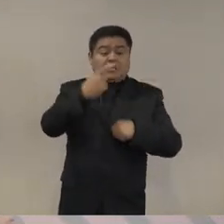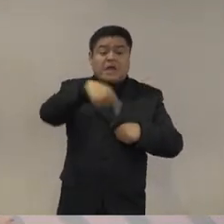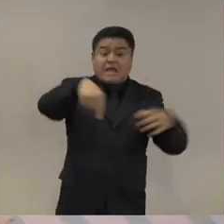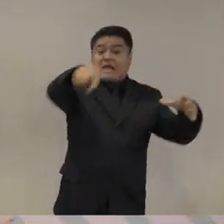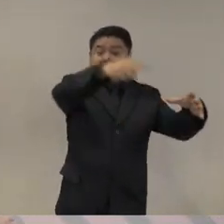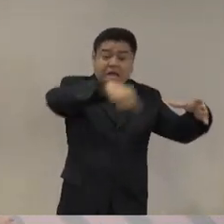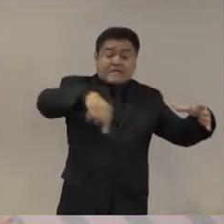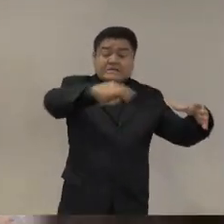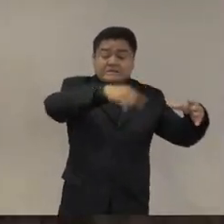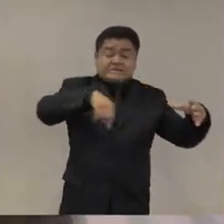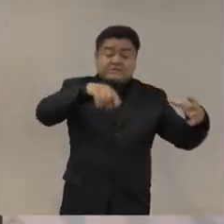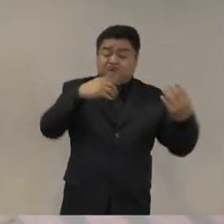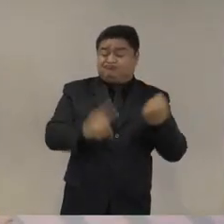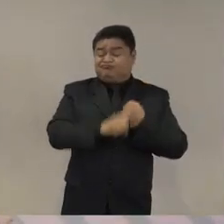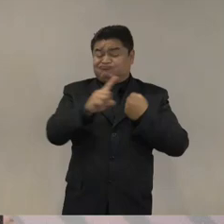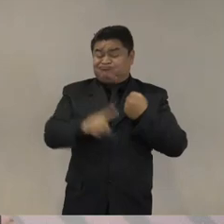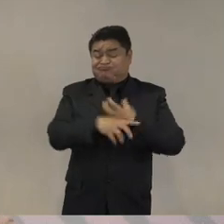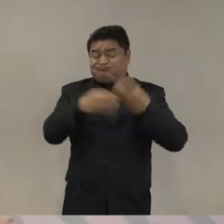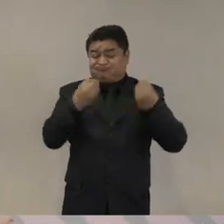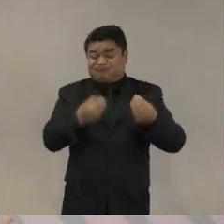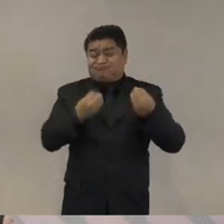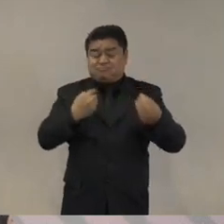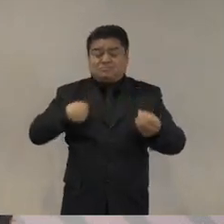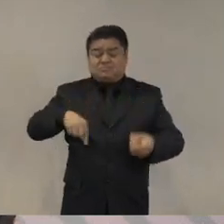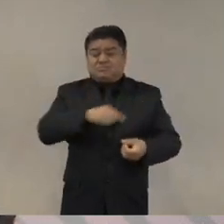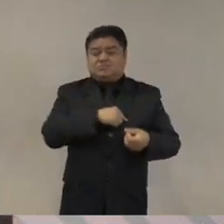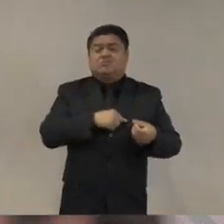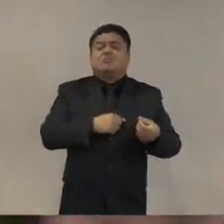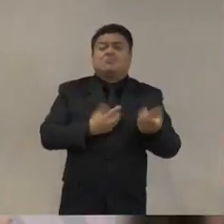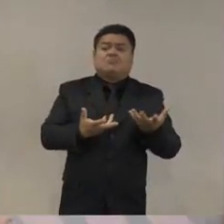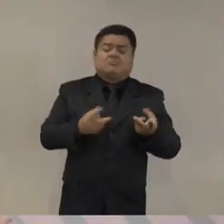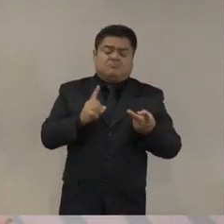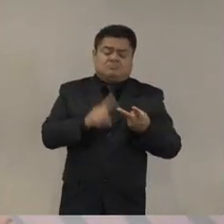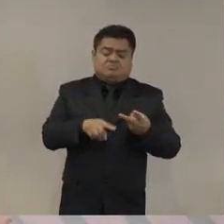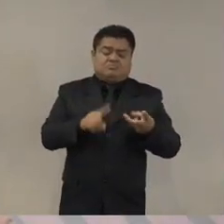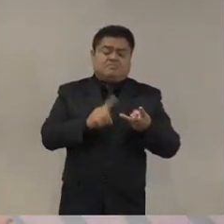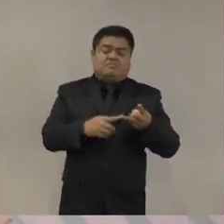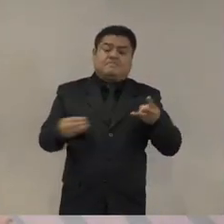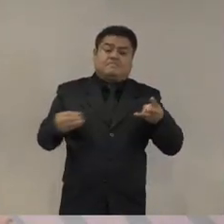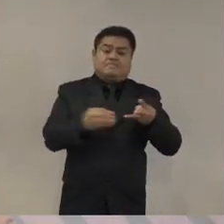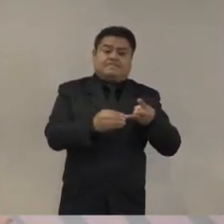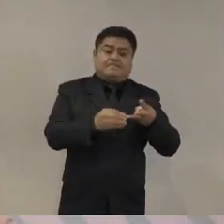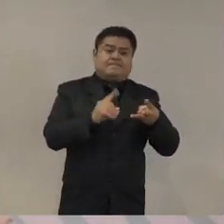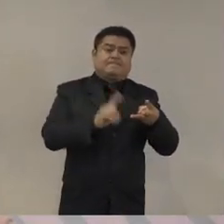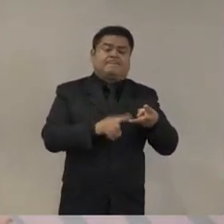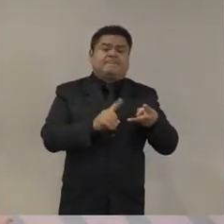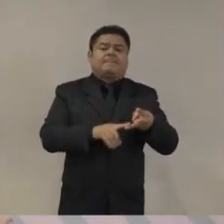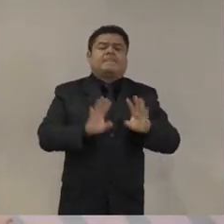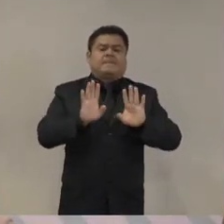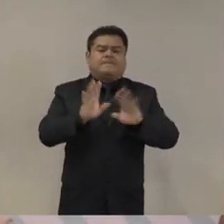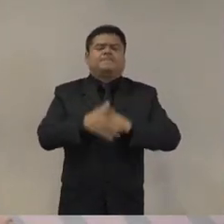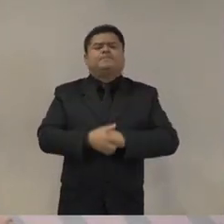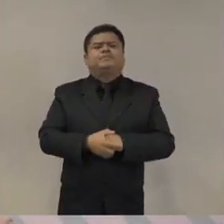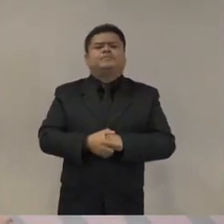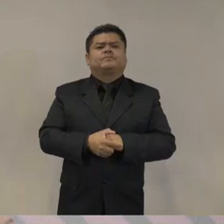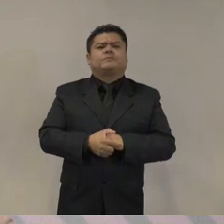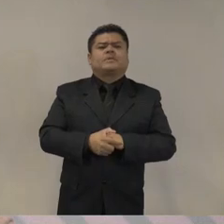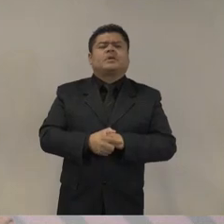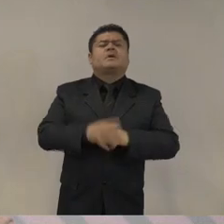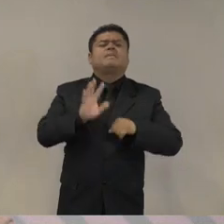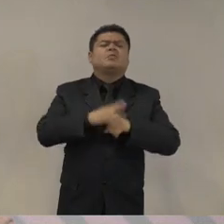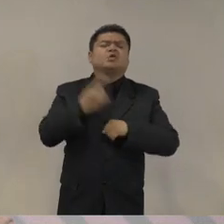comarca lagunera nosotros introdujimos un tercer elemento las causas provenantes y